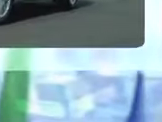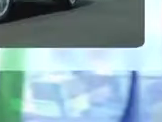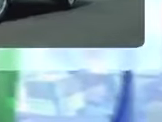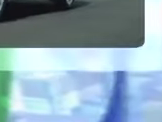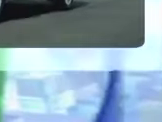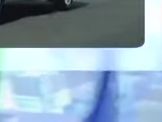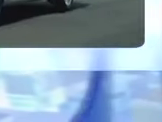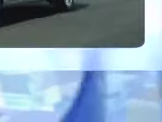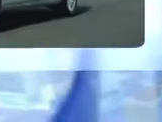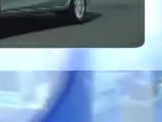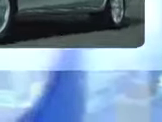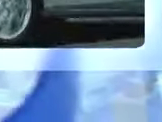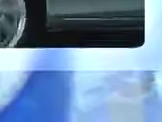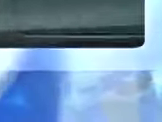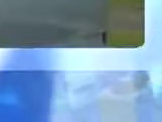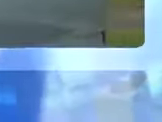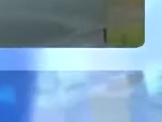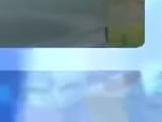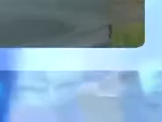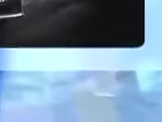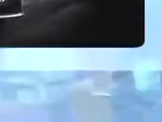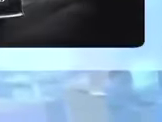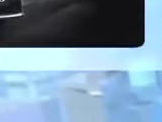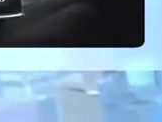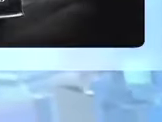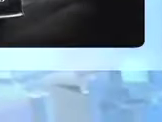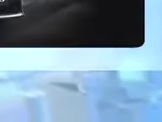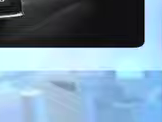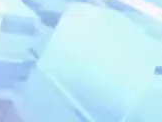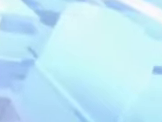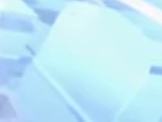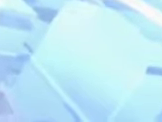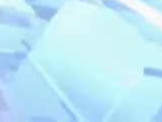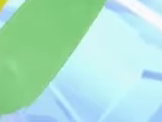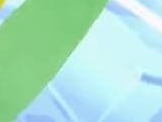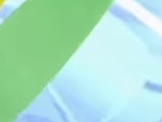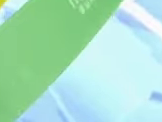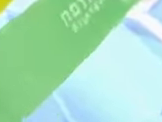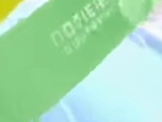Nuevo Yaris, totalmente irreconocible. Encuéntralo en Cofiño Stal.